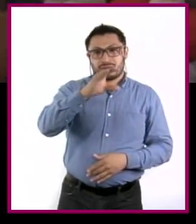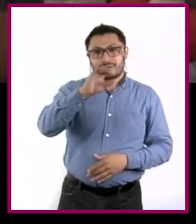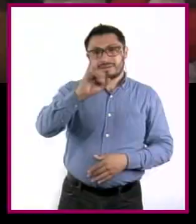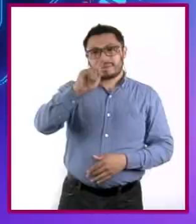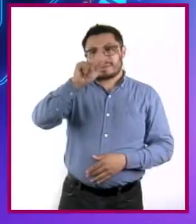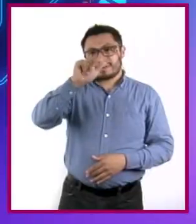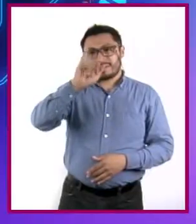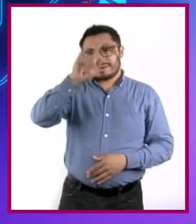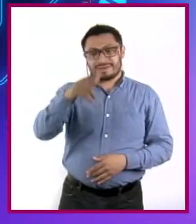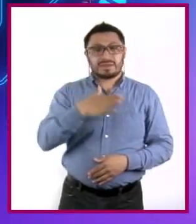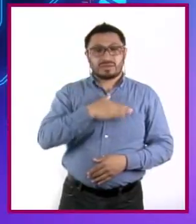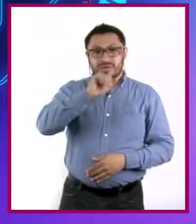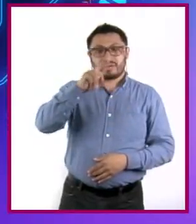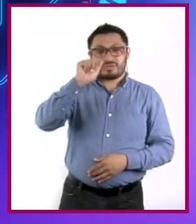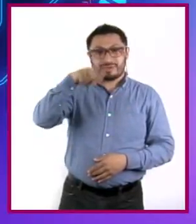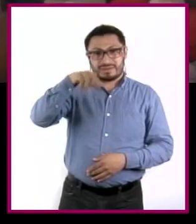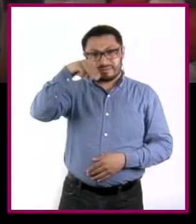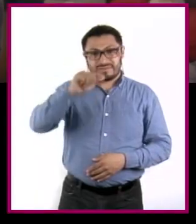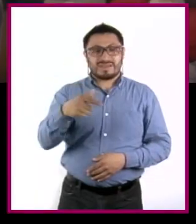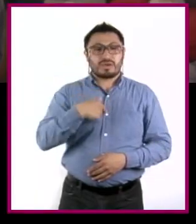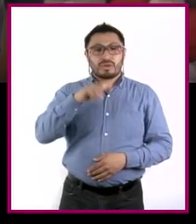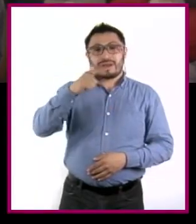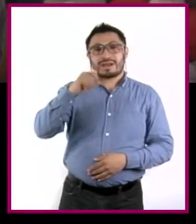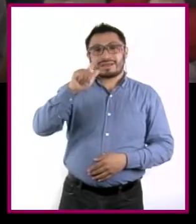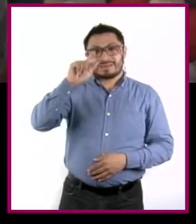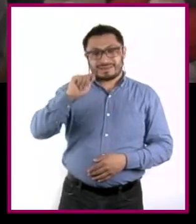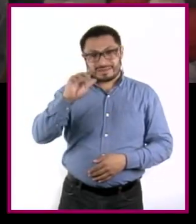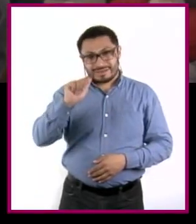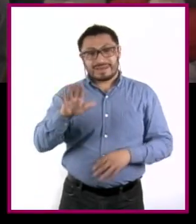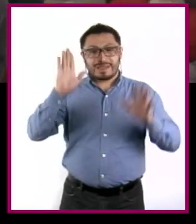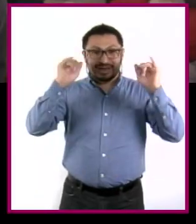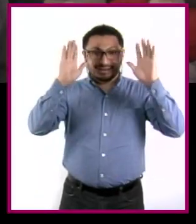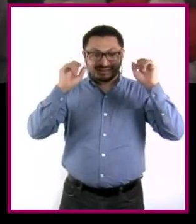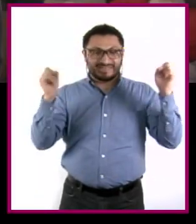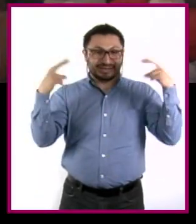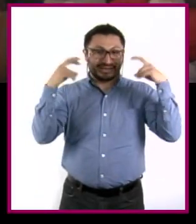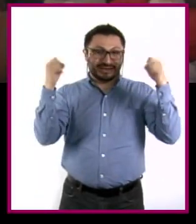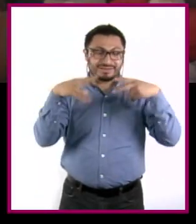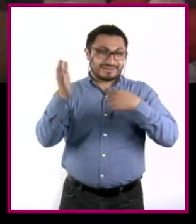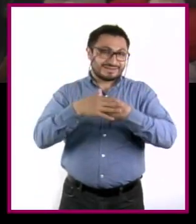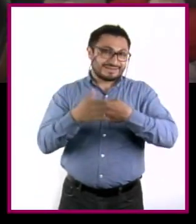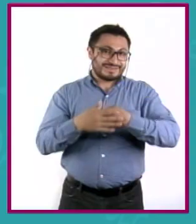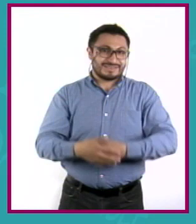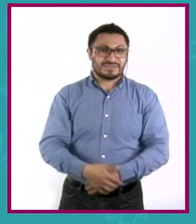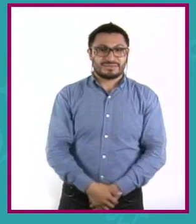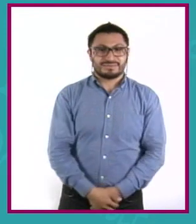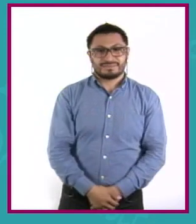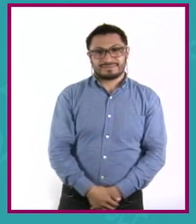Y yo soy Juanma. Y yo, Agatha. Adiós y hasta la próxima. ¡Nos vemos! ¡Hasta la próxima!